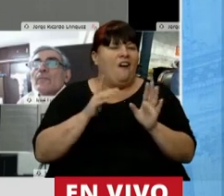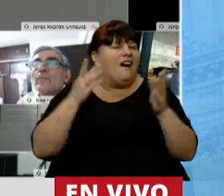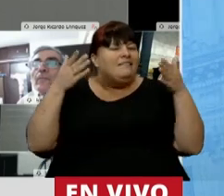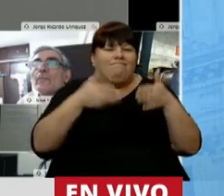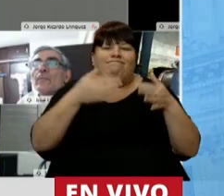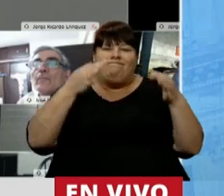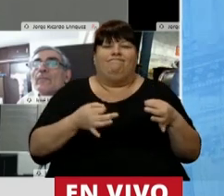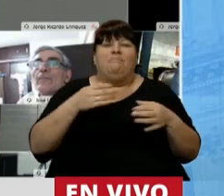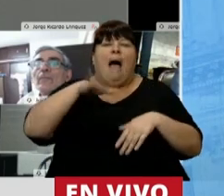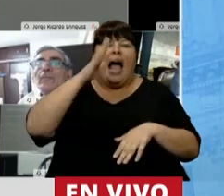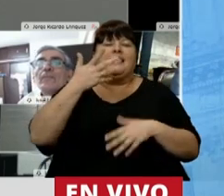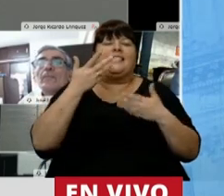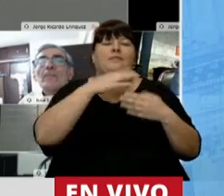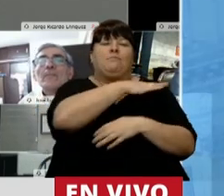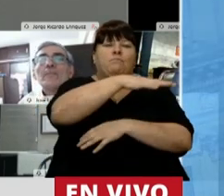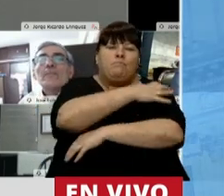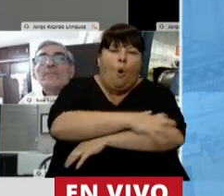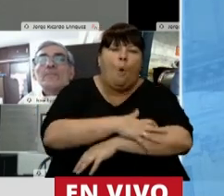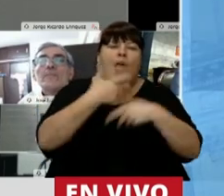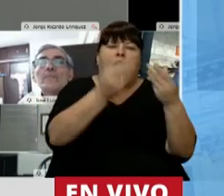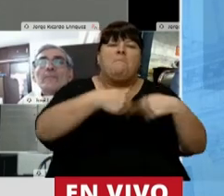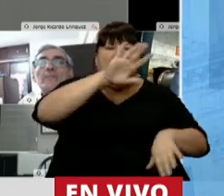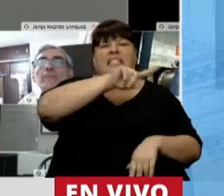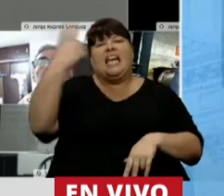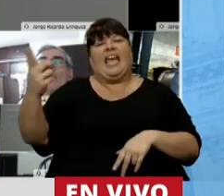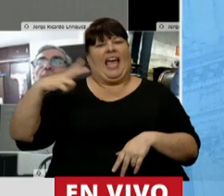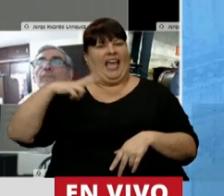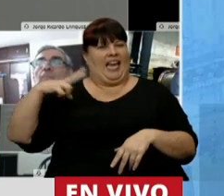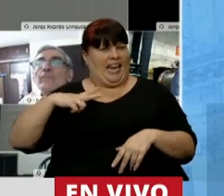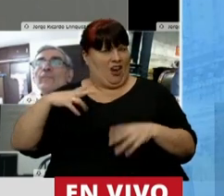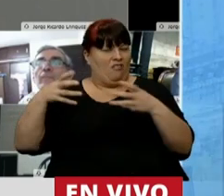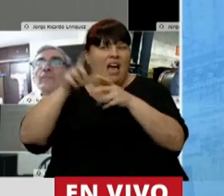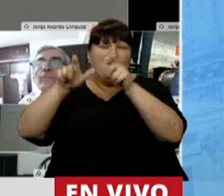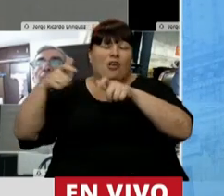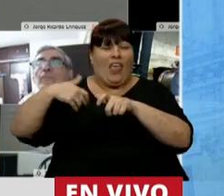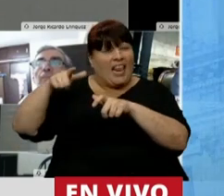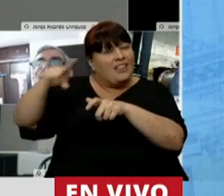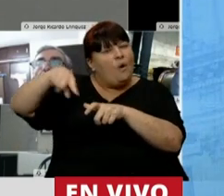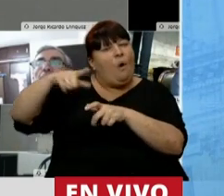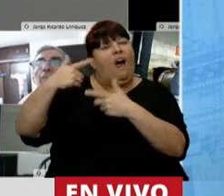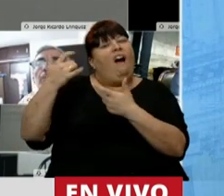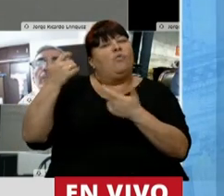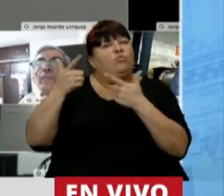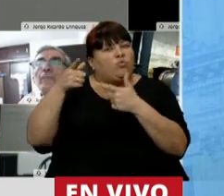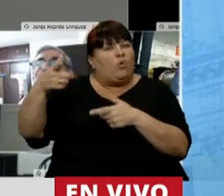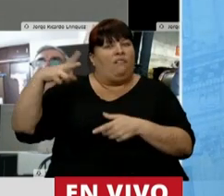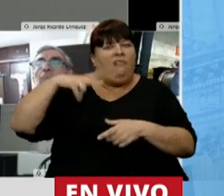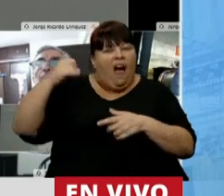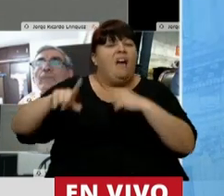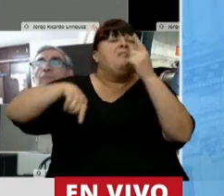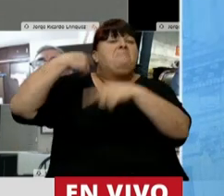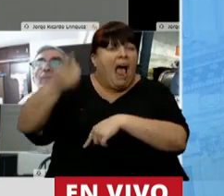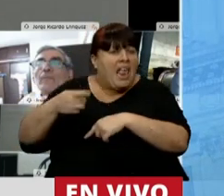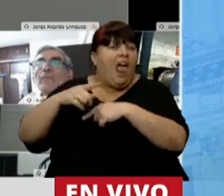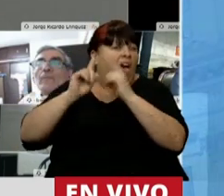intrínseco en los sectores populares, en los humildes, que en esta clase de argentinos que son privilegiados, que mañana